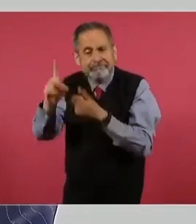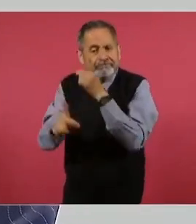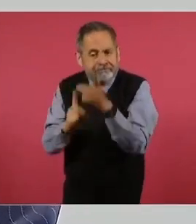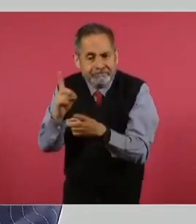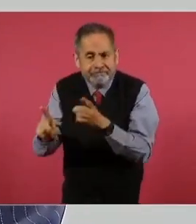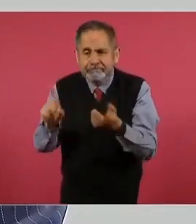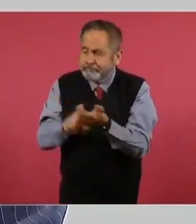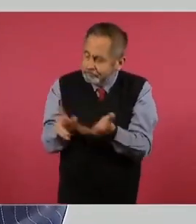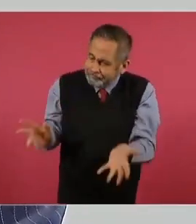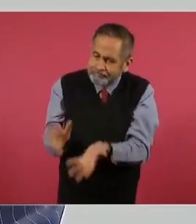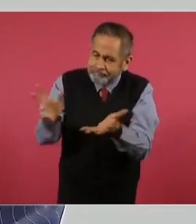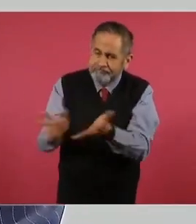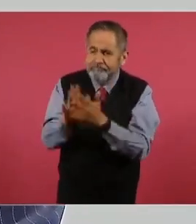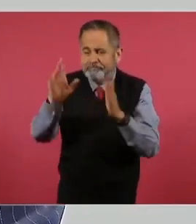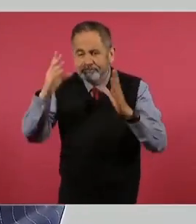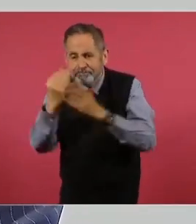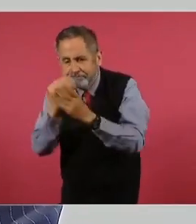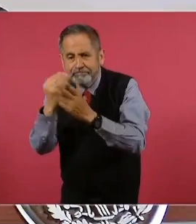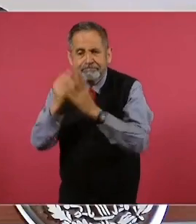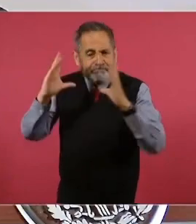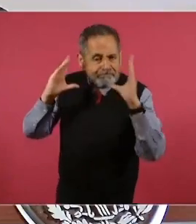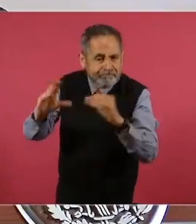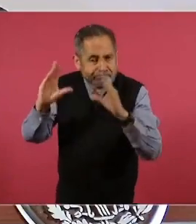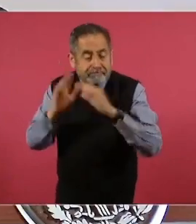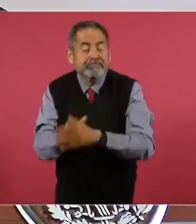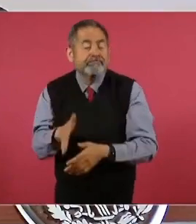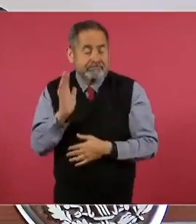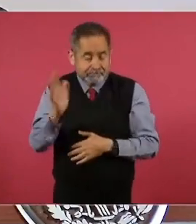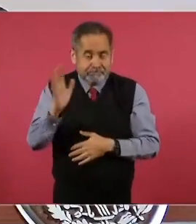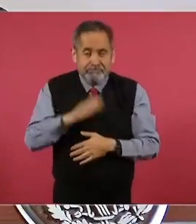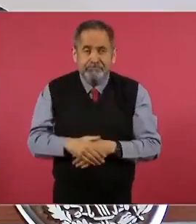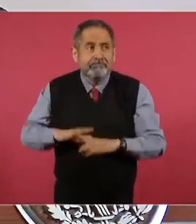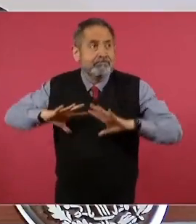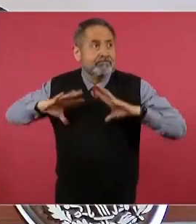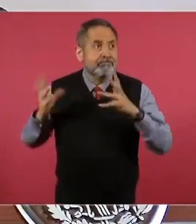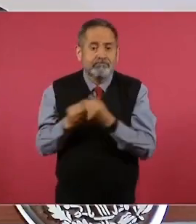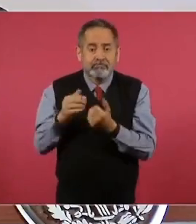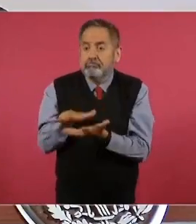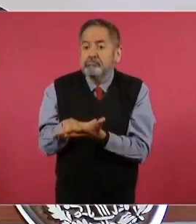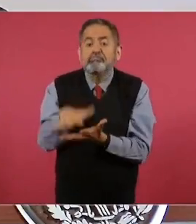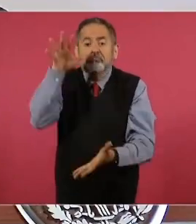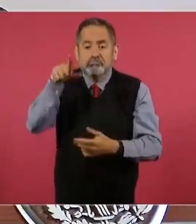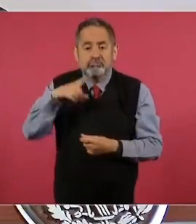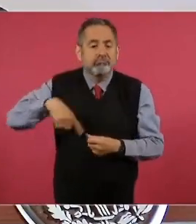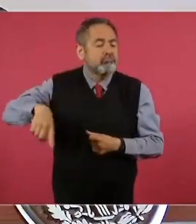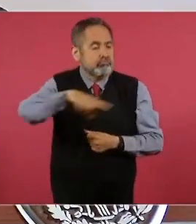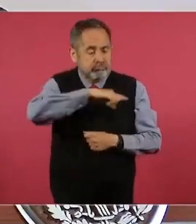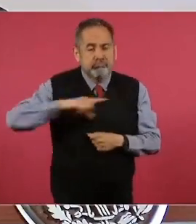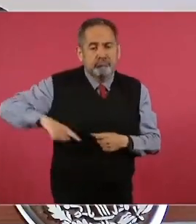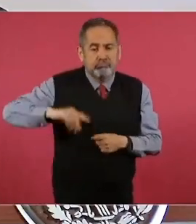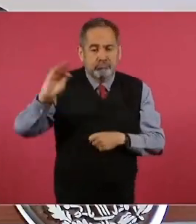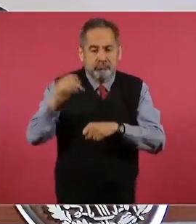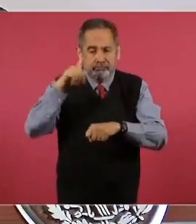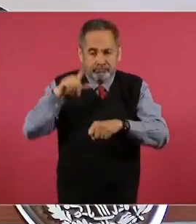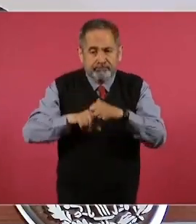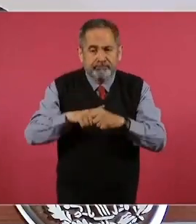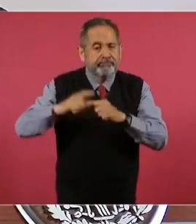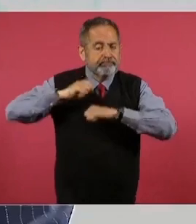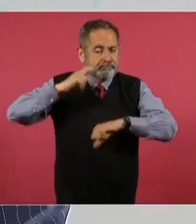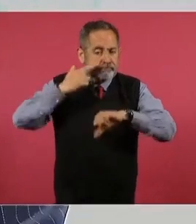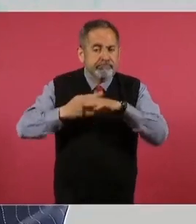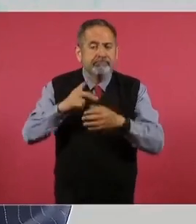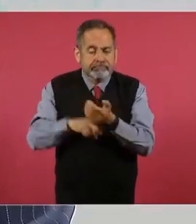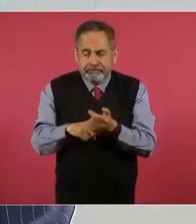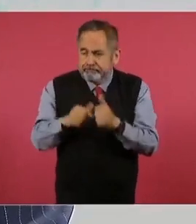talleres de prevención, entre otras. Participaron la mayoría de las dependencias del gobierno de